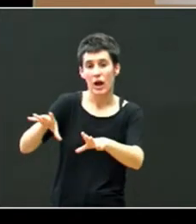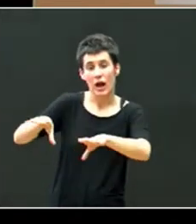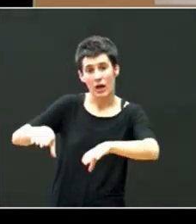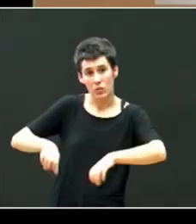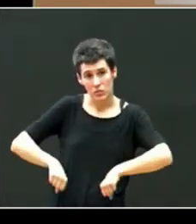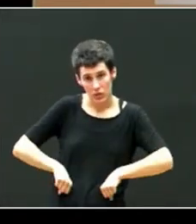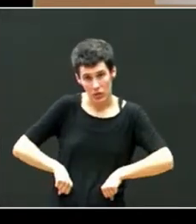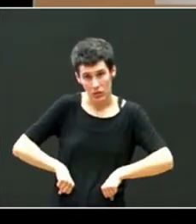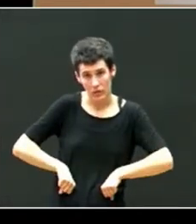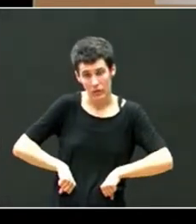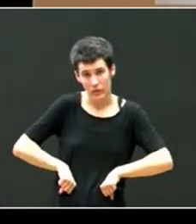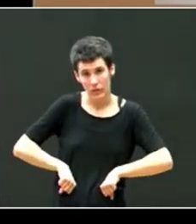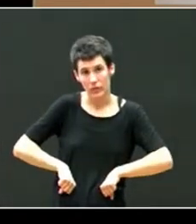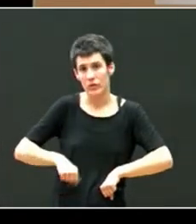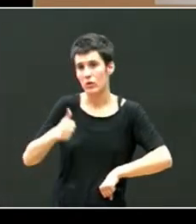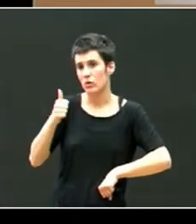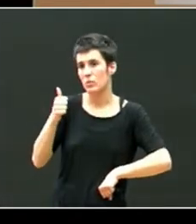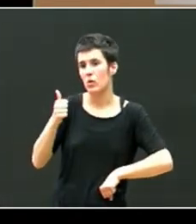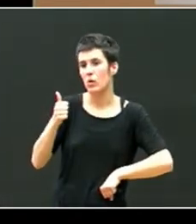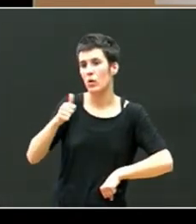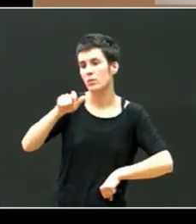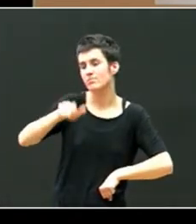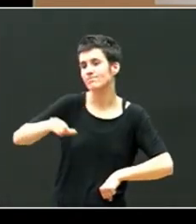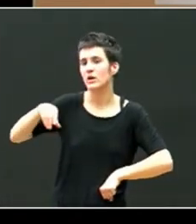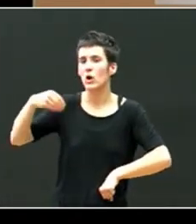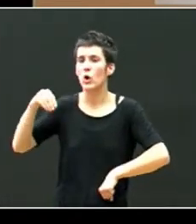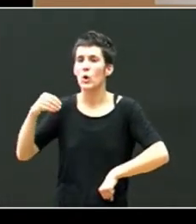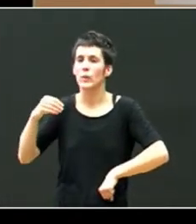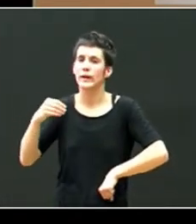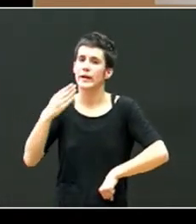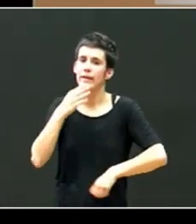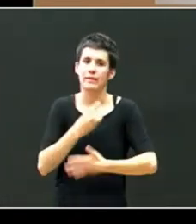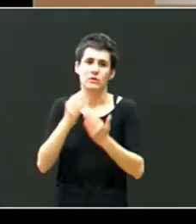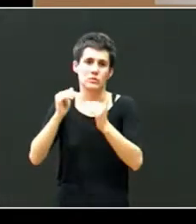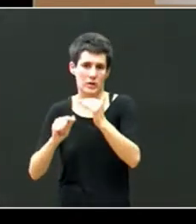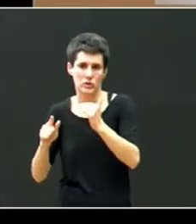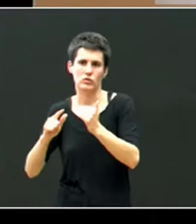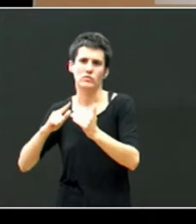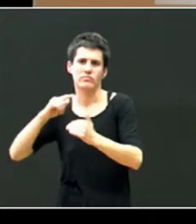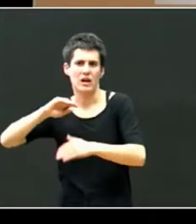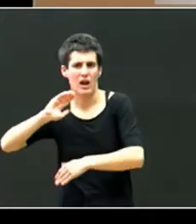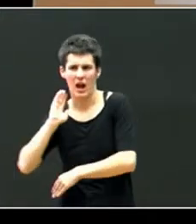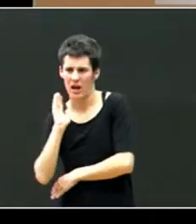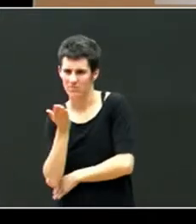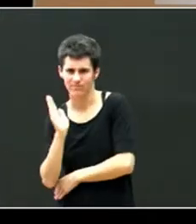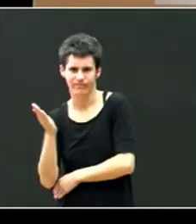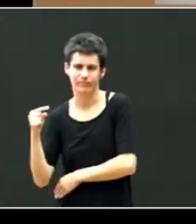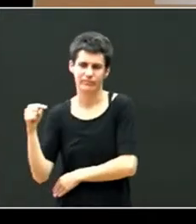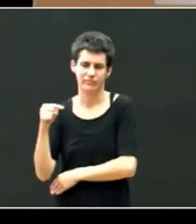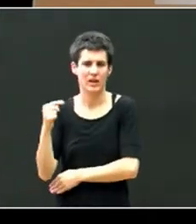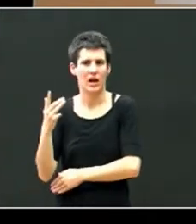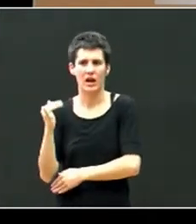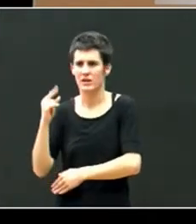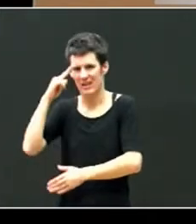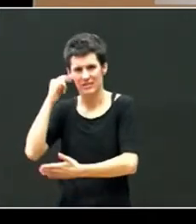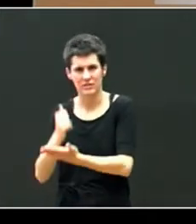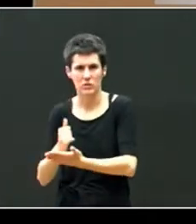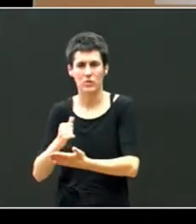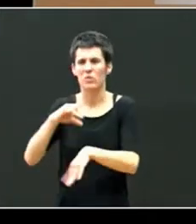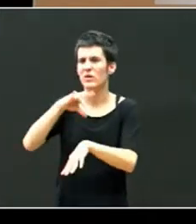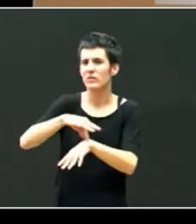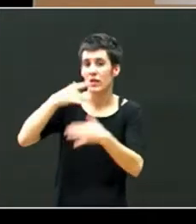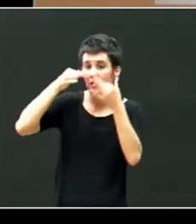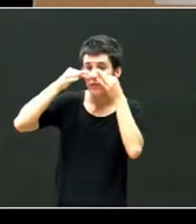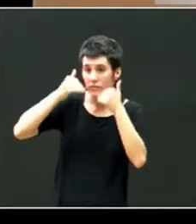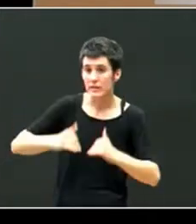ser de menores dañados se puede disminuir el gasto sanitario futuro porque disminuirá probablemente la incidencia de las enfermedades físicas se